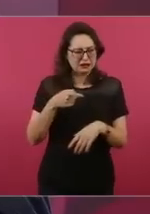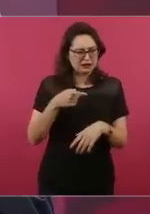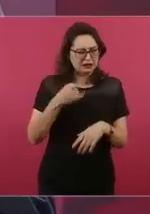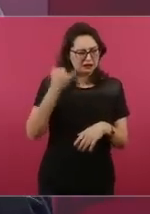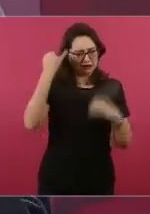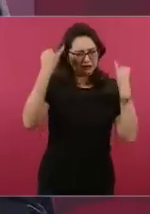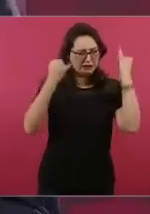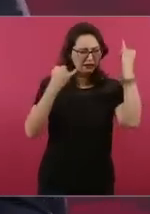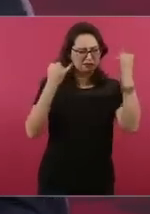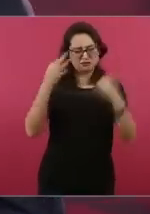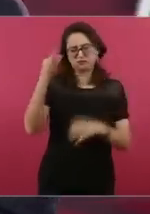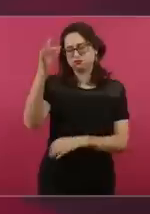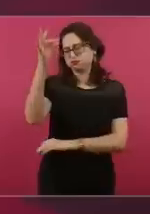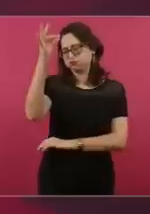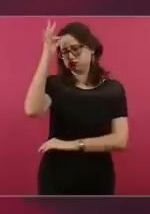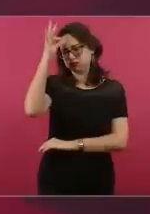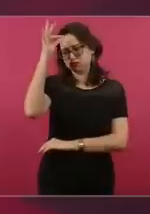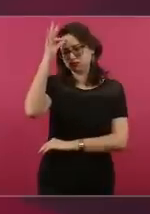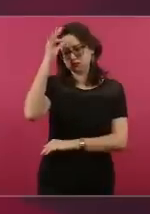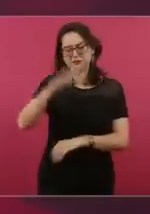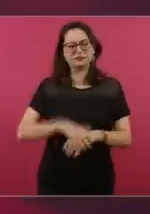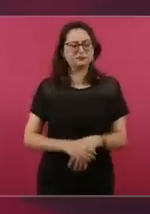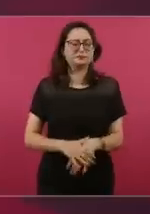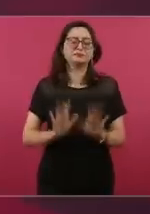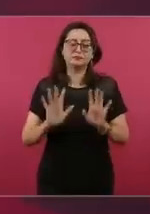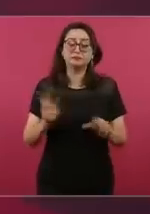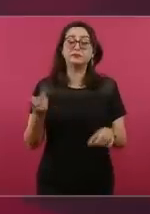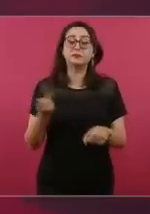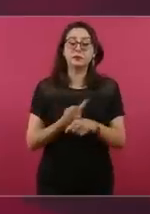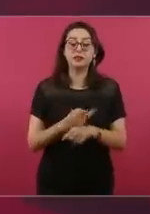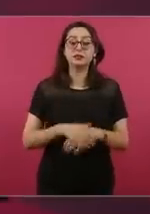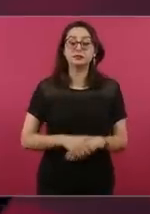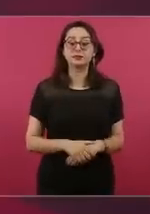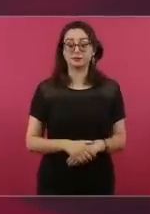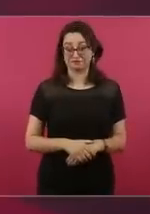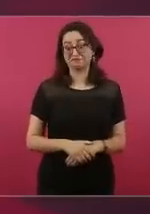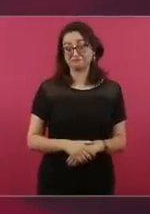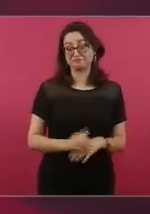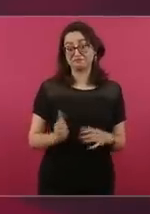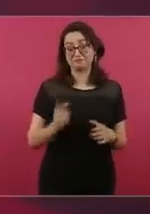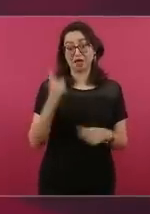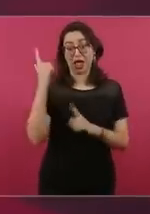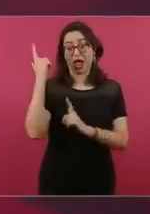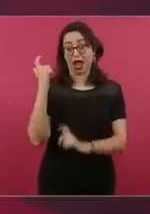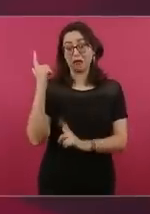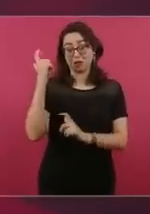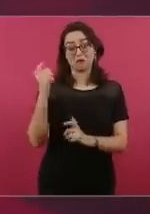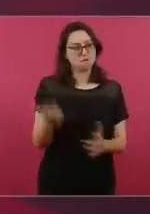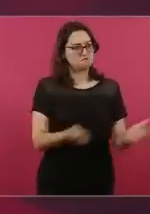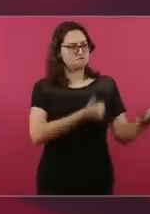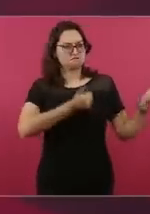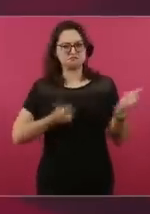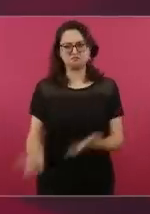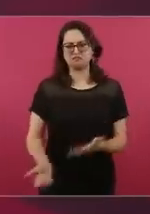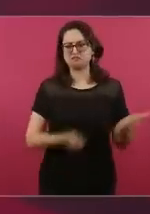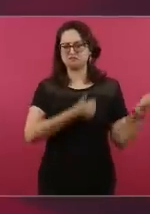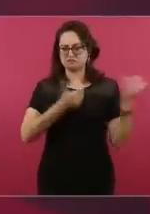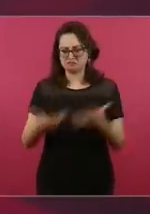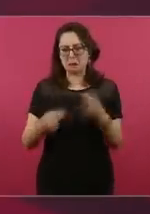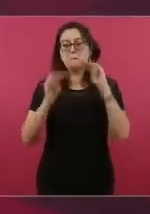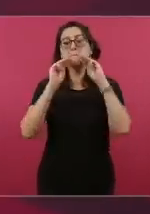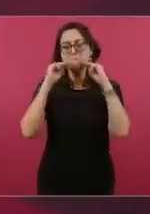Bueno, pues que esas armas sí llegaron a manos de la